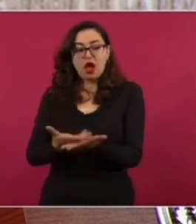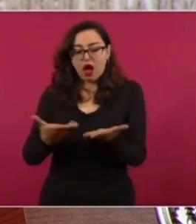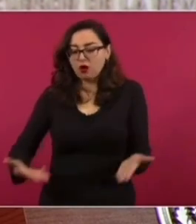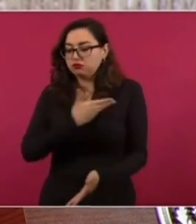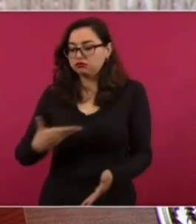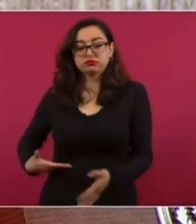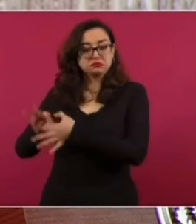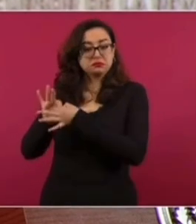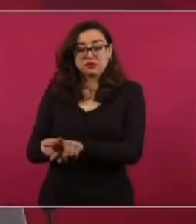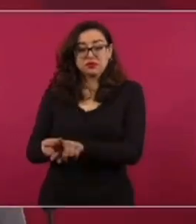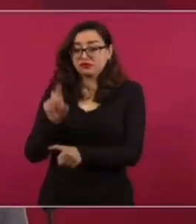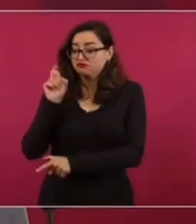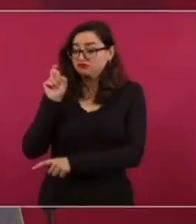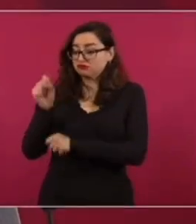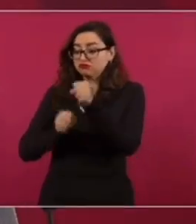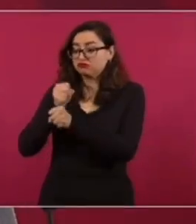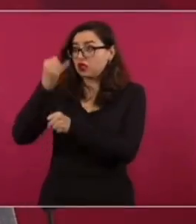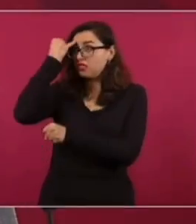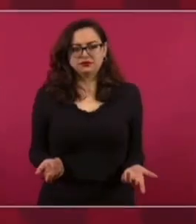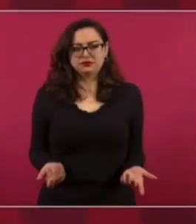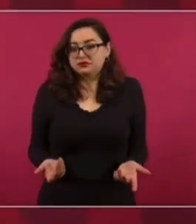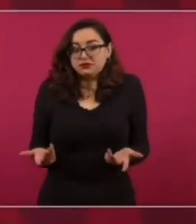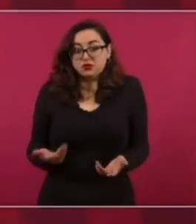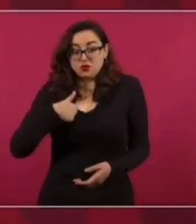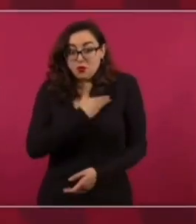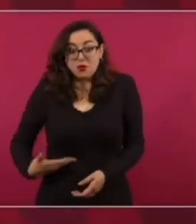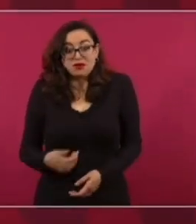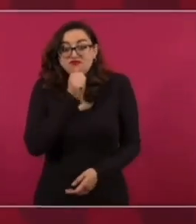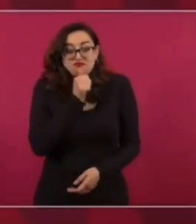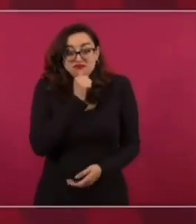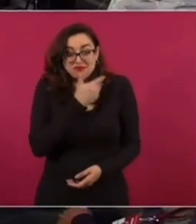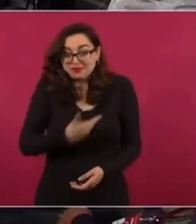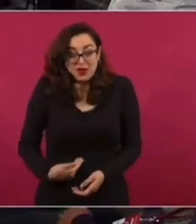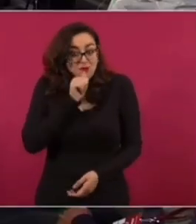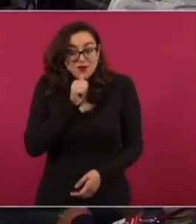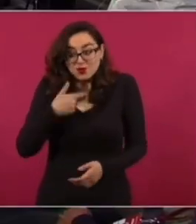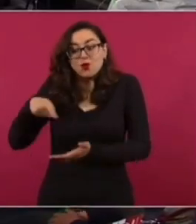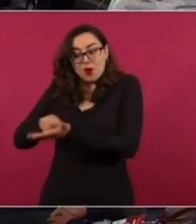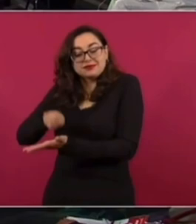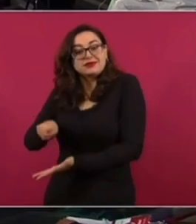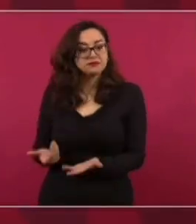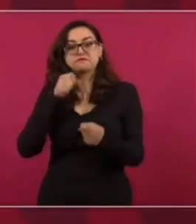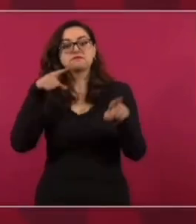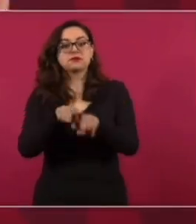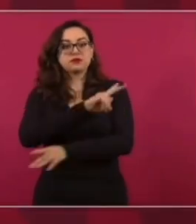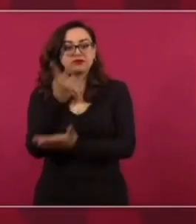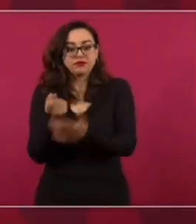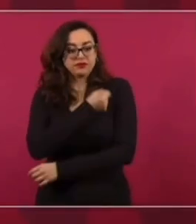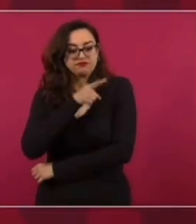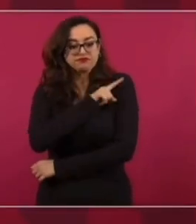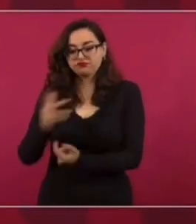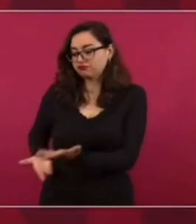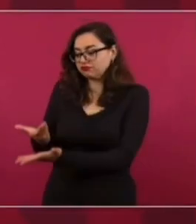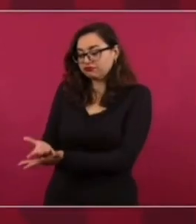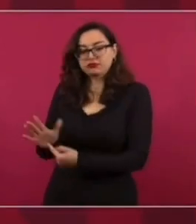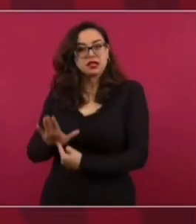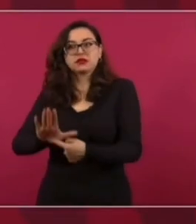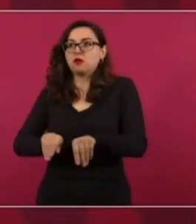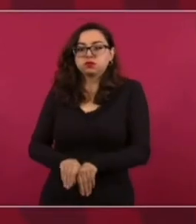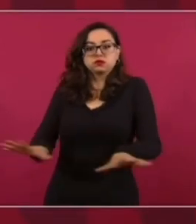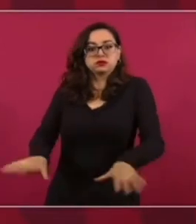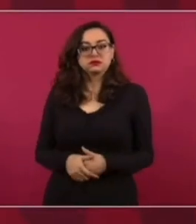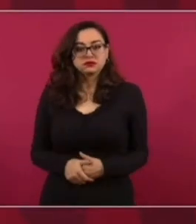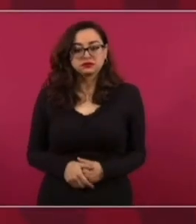es lo que ahí planteé. Exactamente. Ahí está el programa de salud. Ahí está planteado. Nadie puede llamarse a engaño.